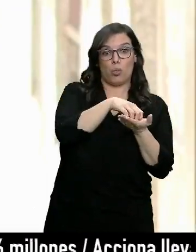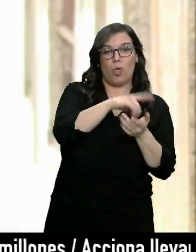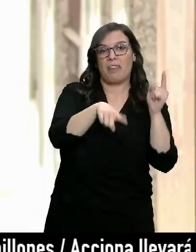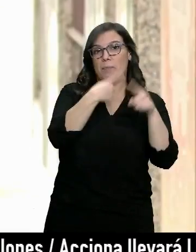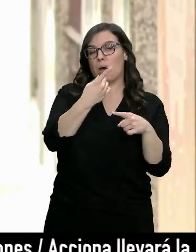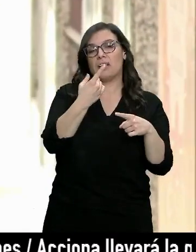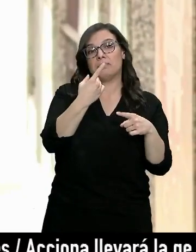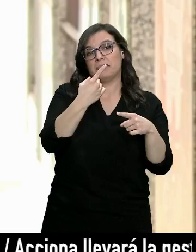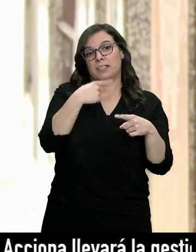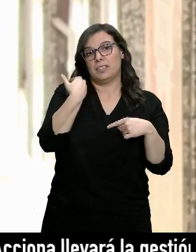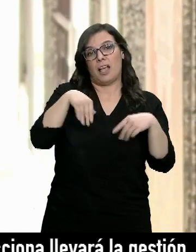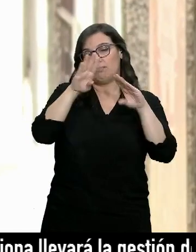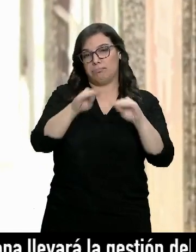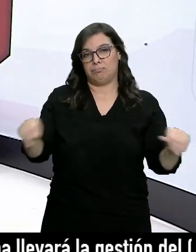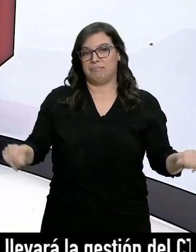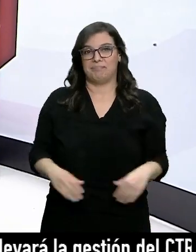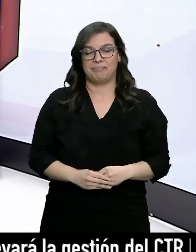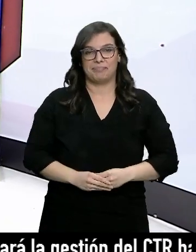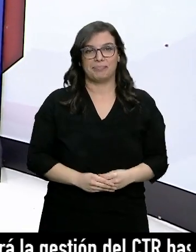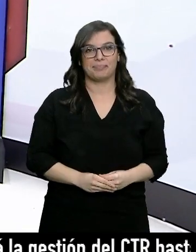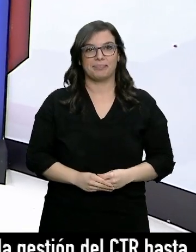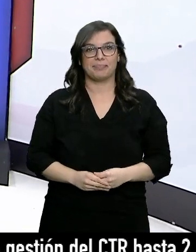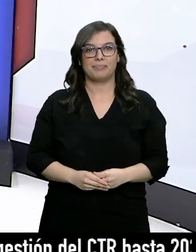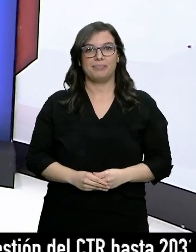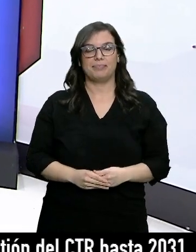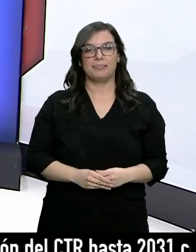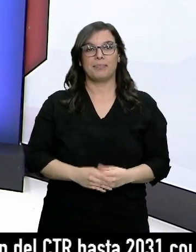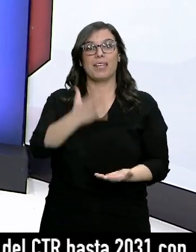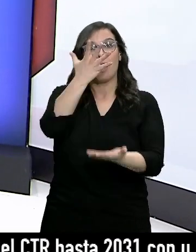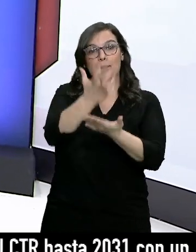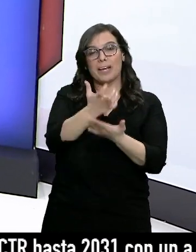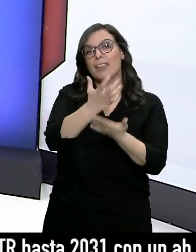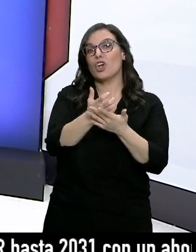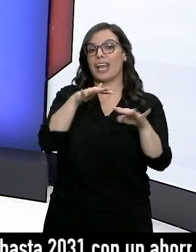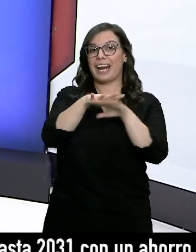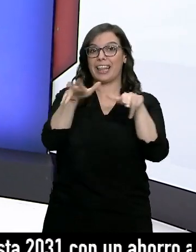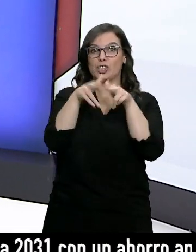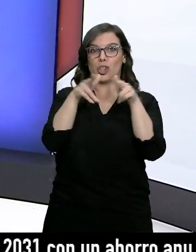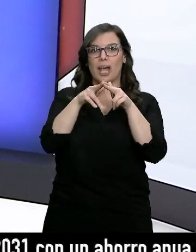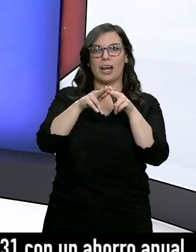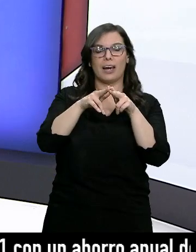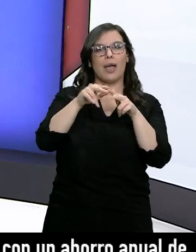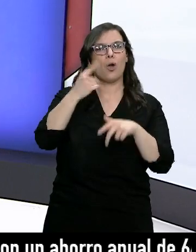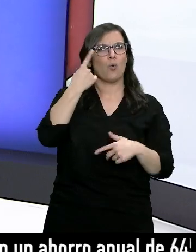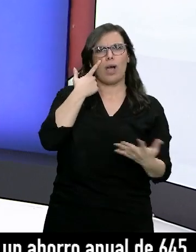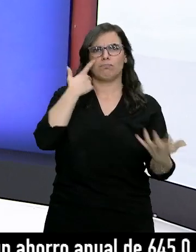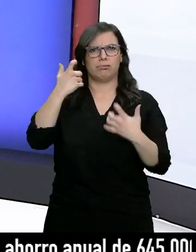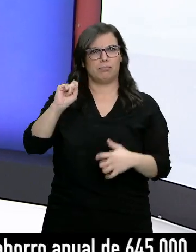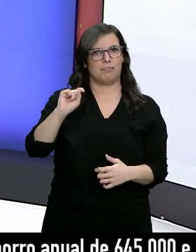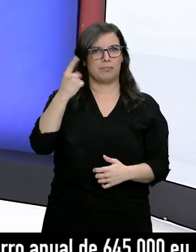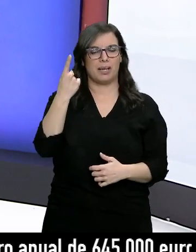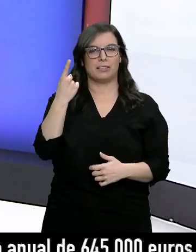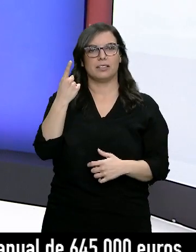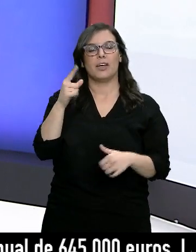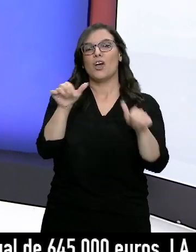disipando con el paso del tiempo. Y en el ranking de aplicaciones de redes sociales hay una que se desmarca de las demás. Con la